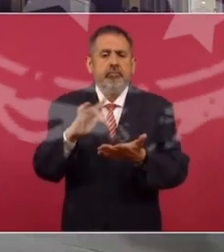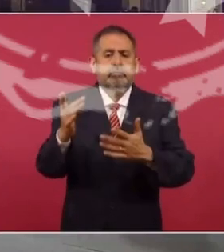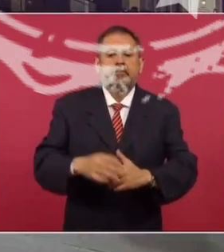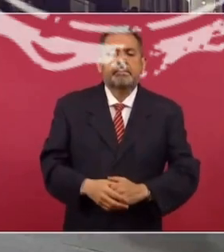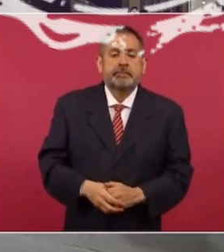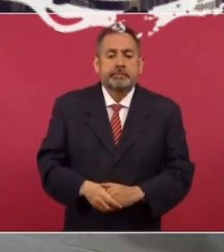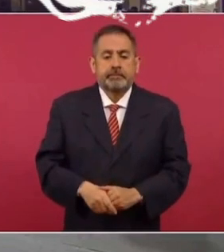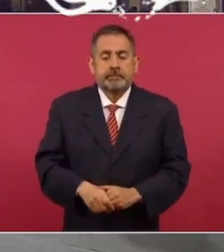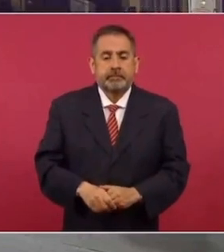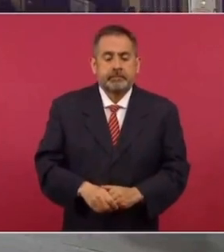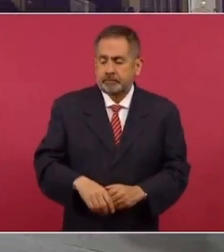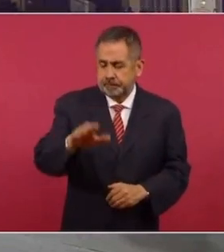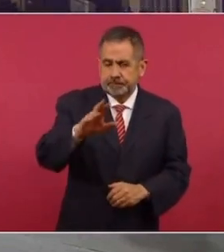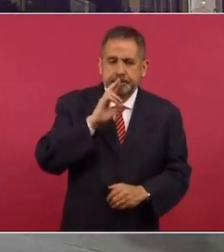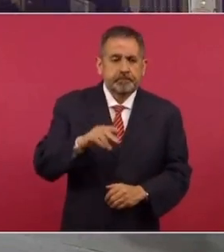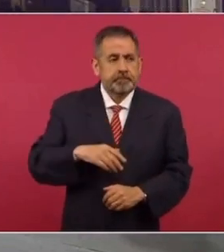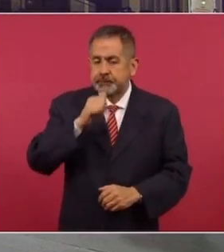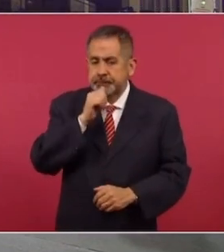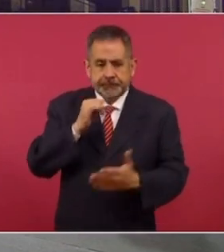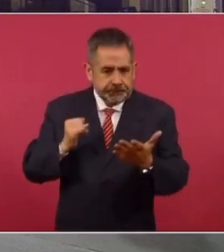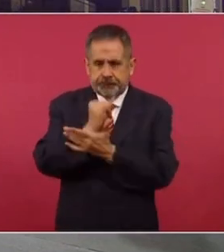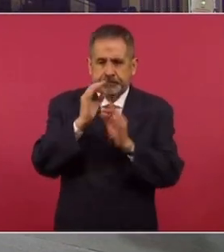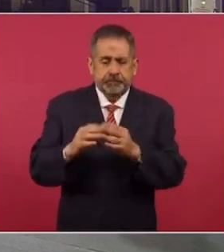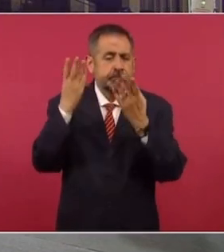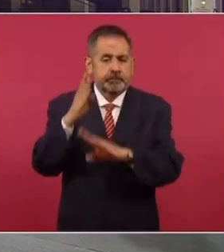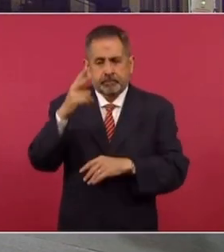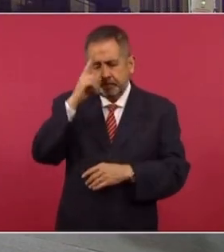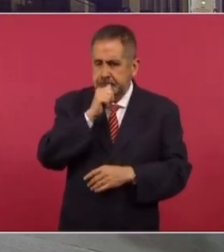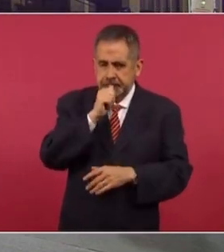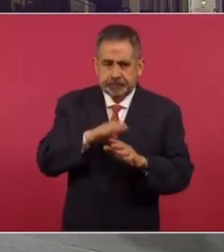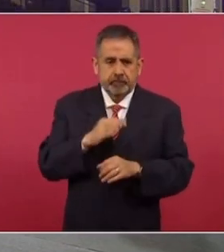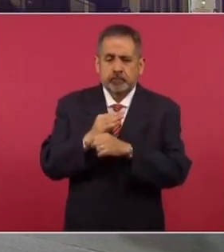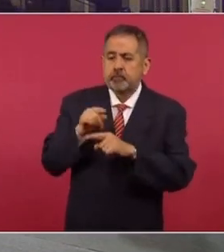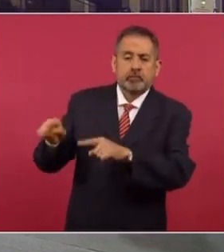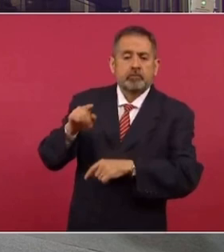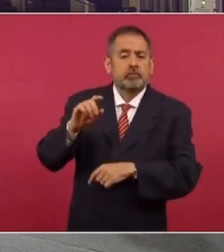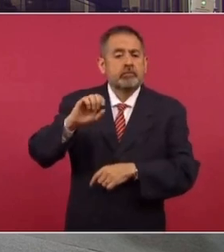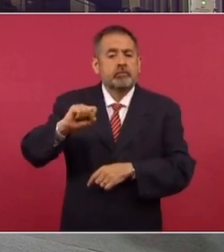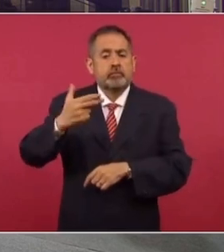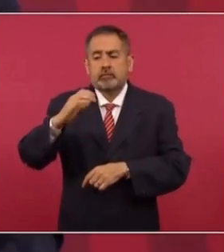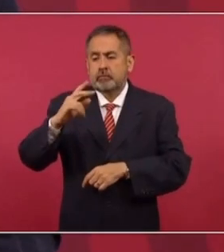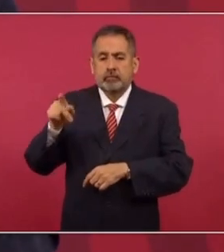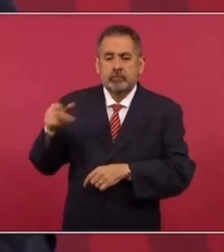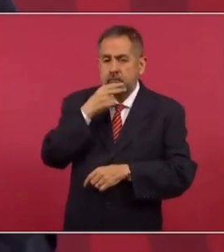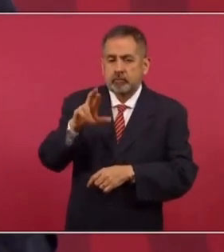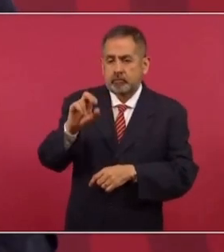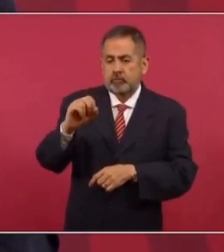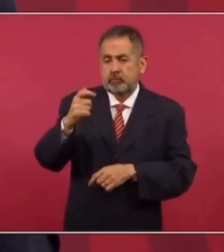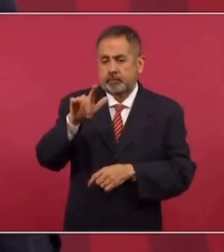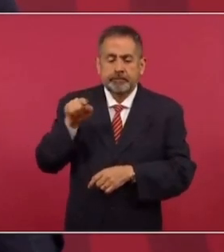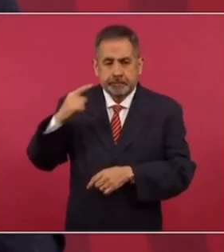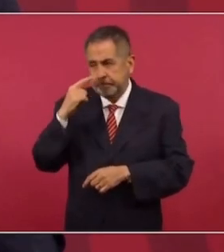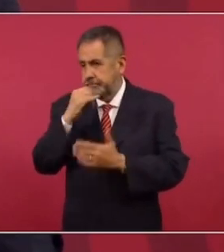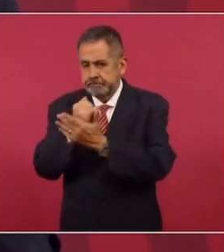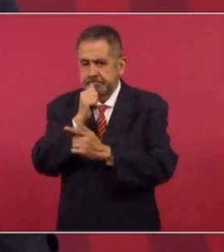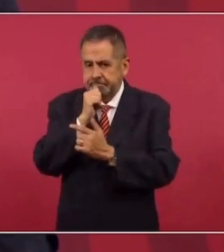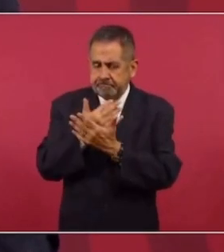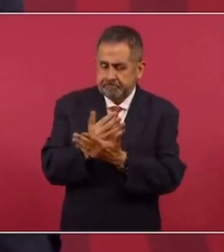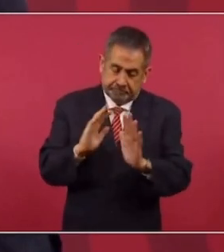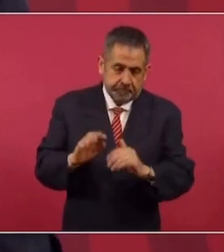Sí, todavía no se decide lo del Banco de México, eso lo está viendo el secretario de Hacienda, Rogelio Ramírez de la O.